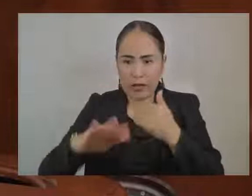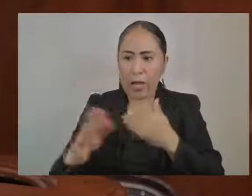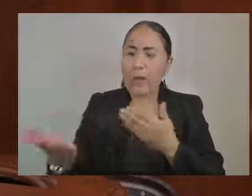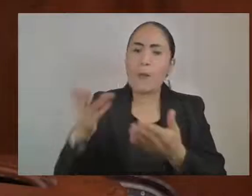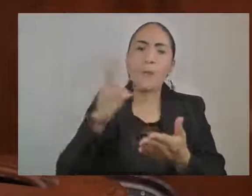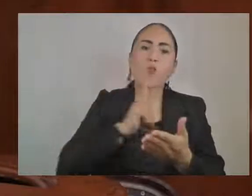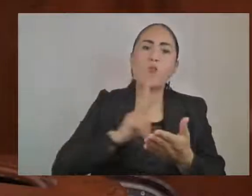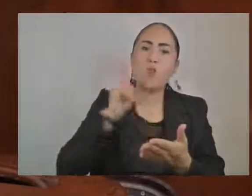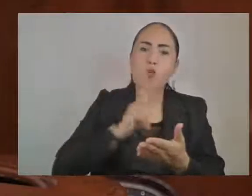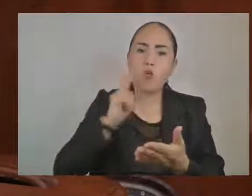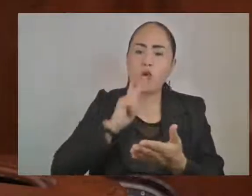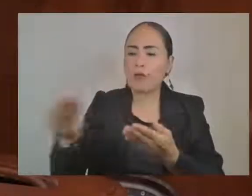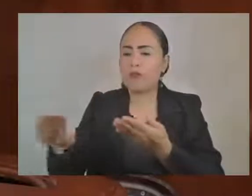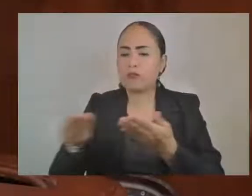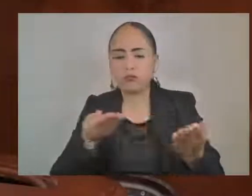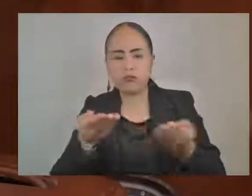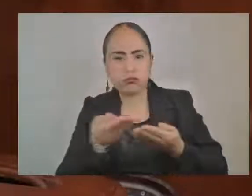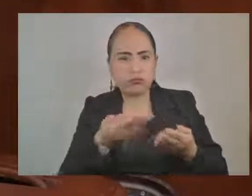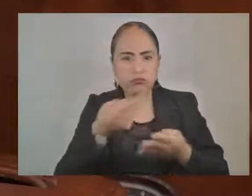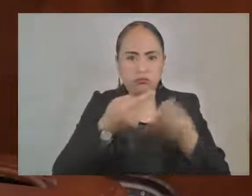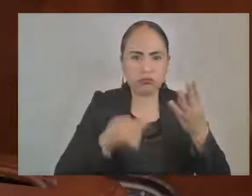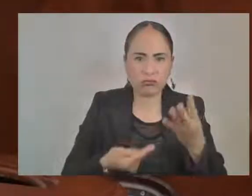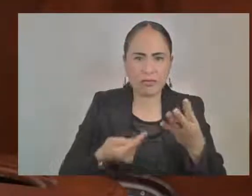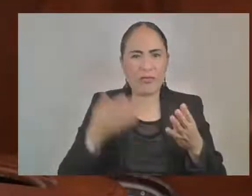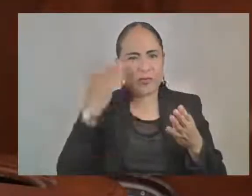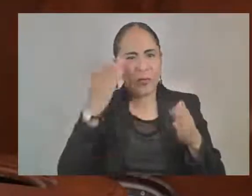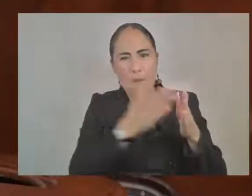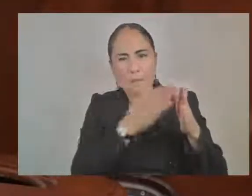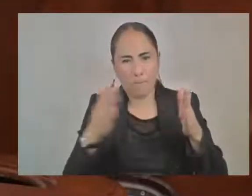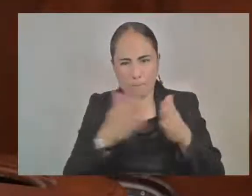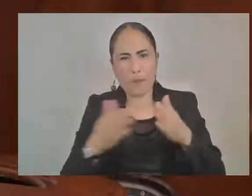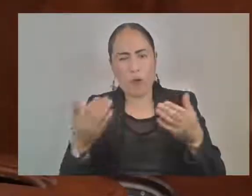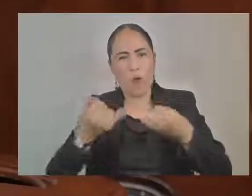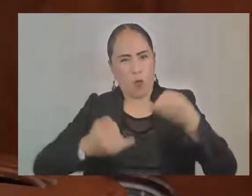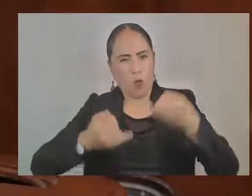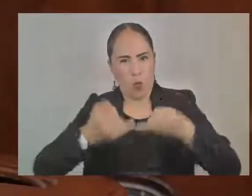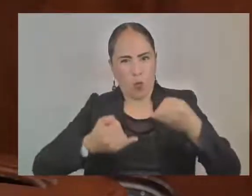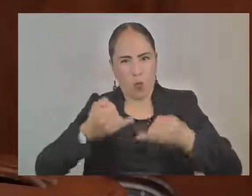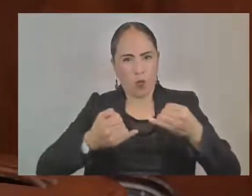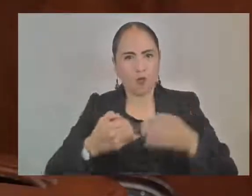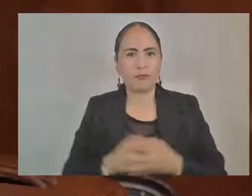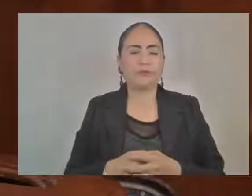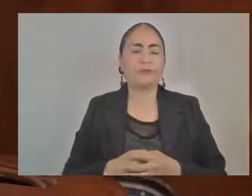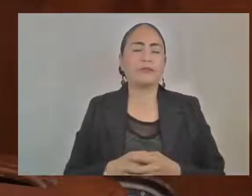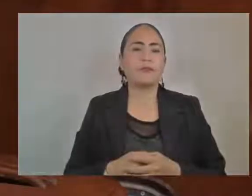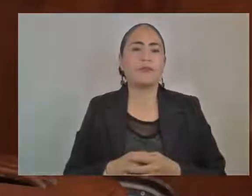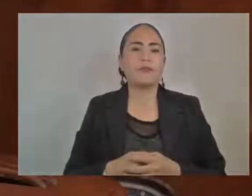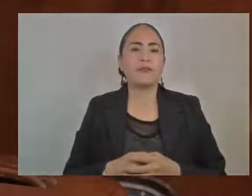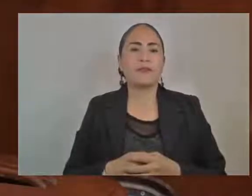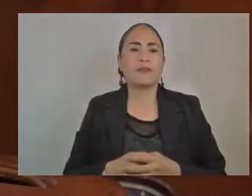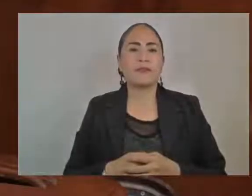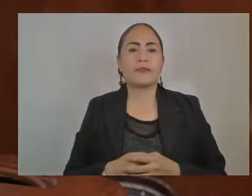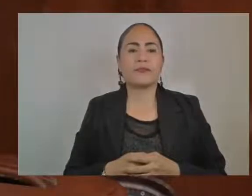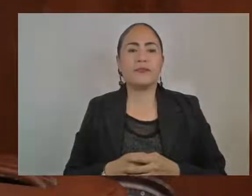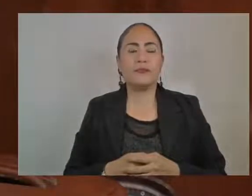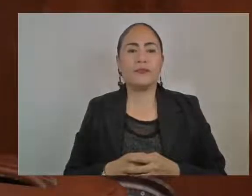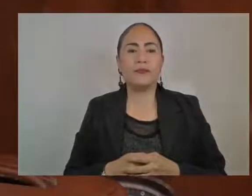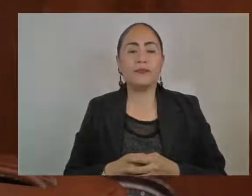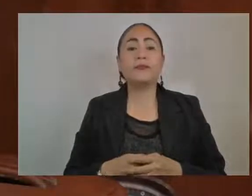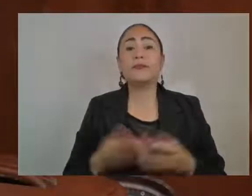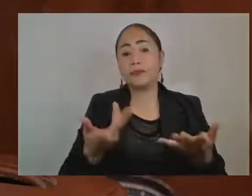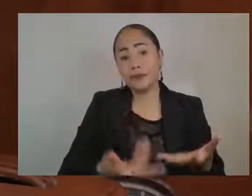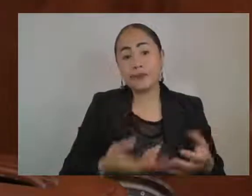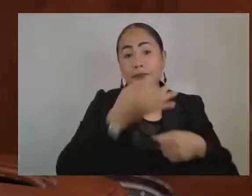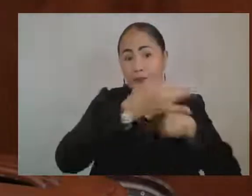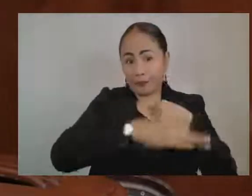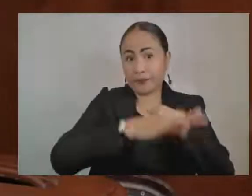aporten las partes en el juicio. En este sentido, se establece que la medida provisional sobre alimentos